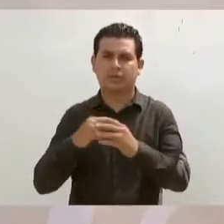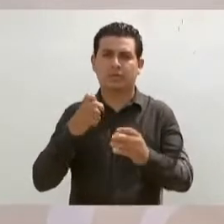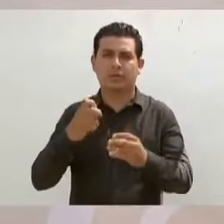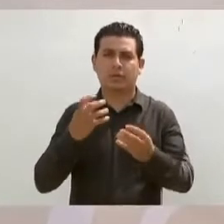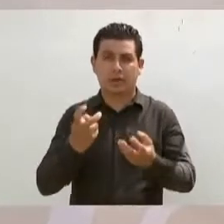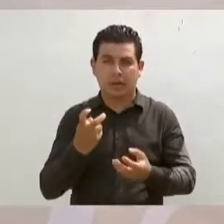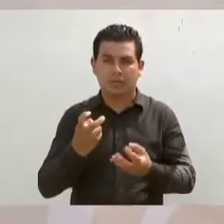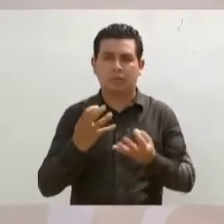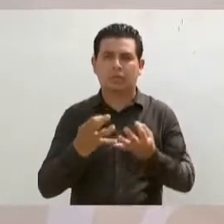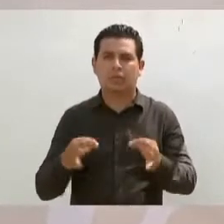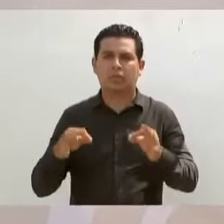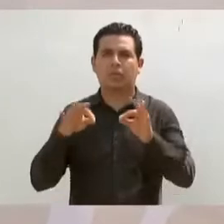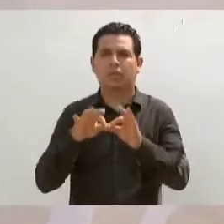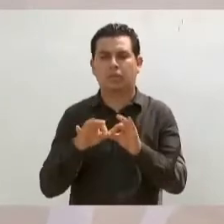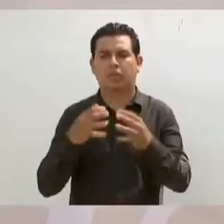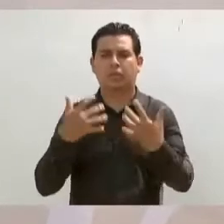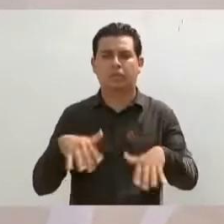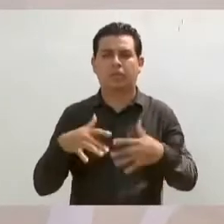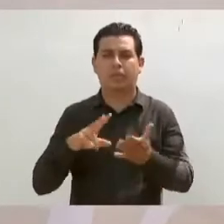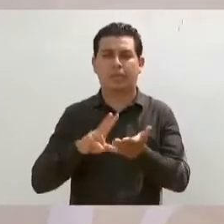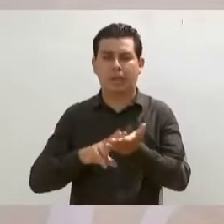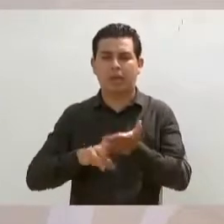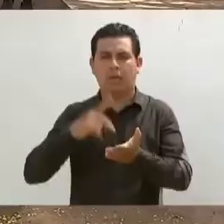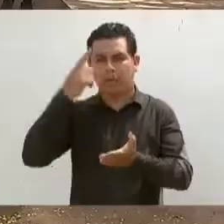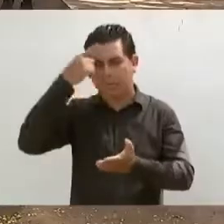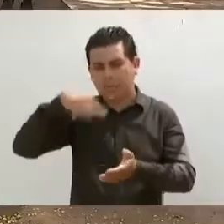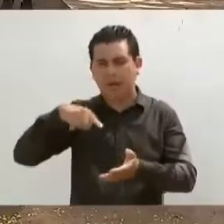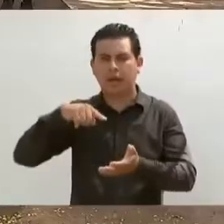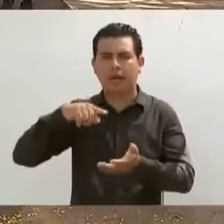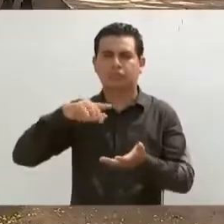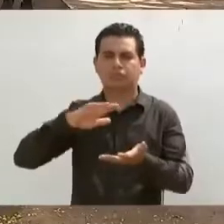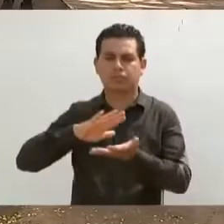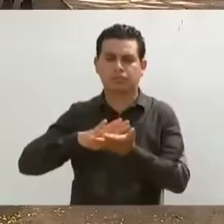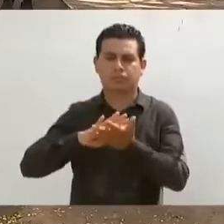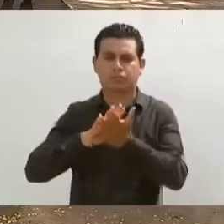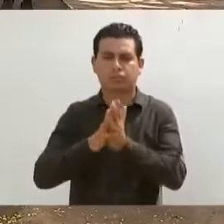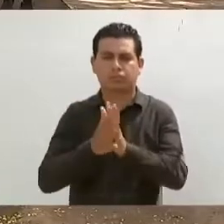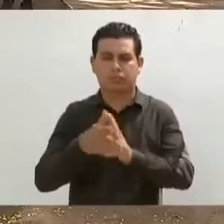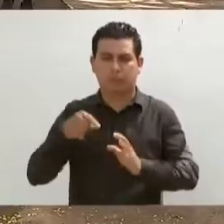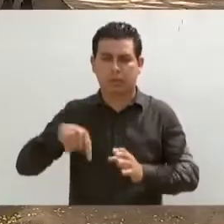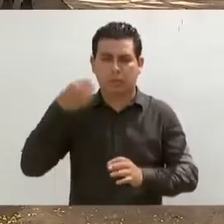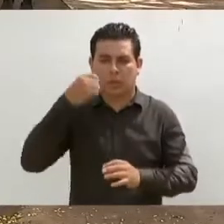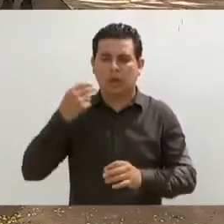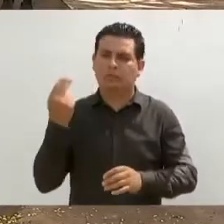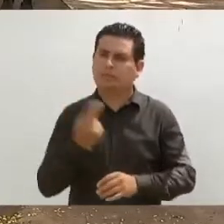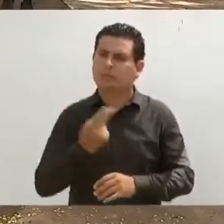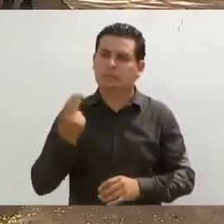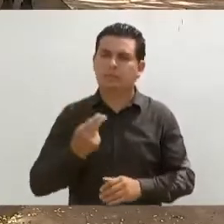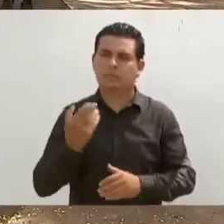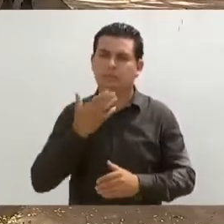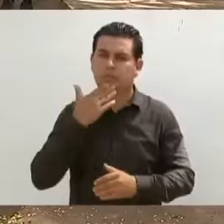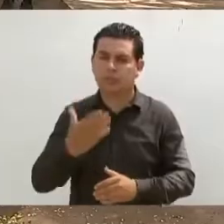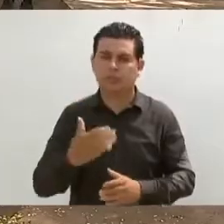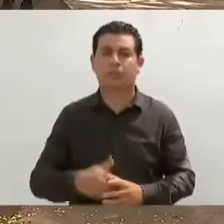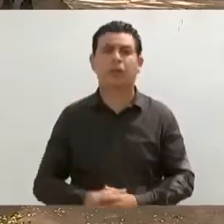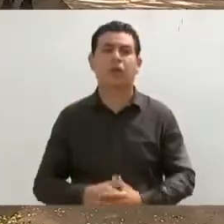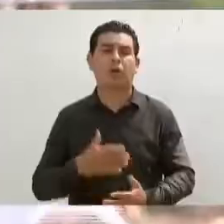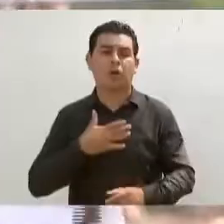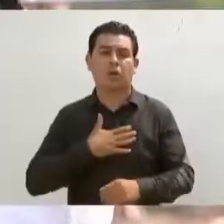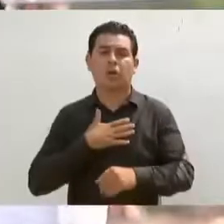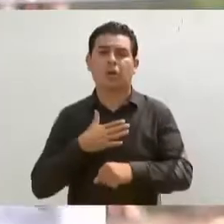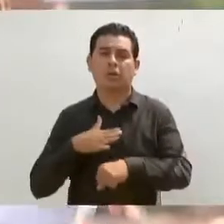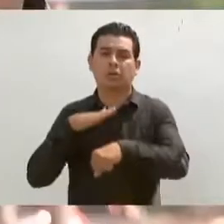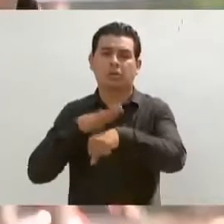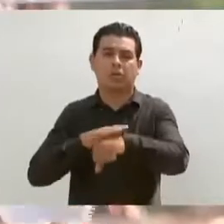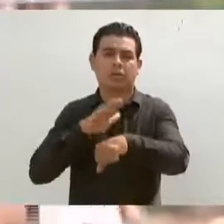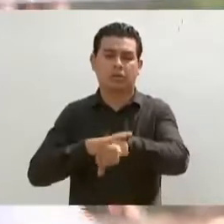sin duda, parte de la transformación que quiere y necesitaba Oaxaca. Quiero reiterarle que